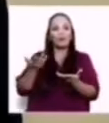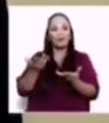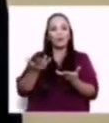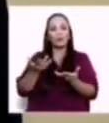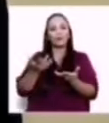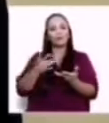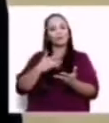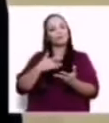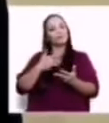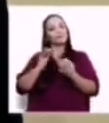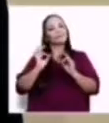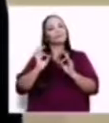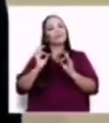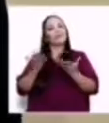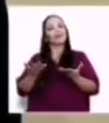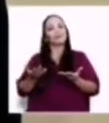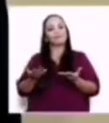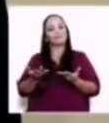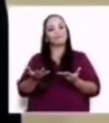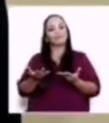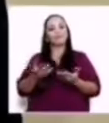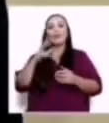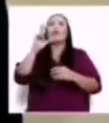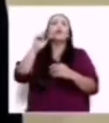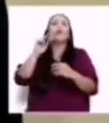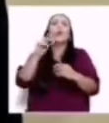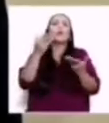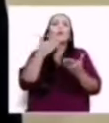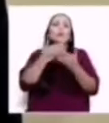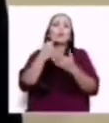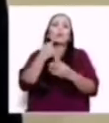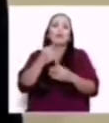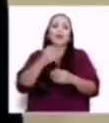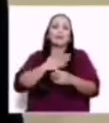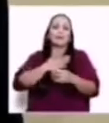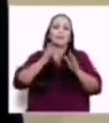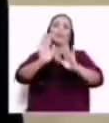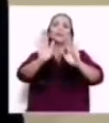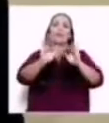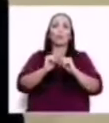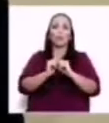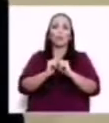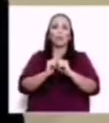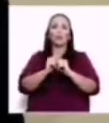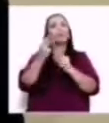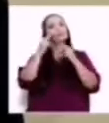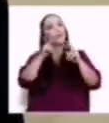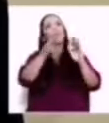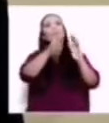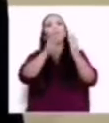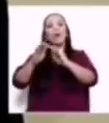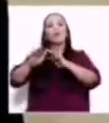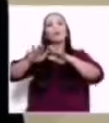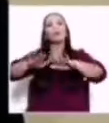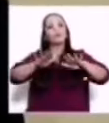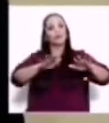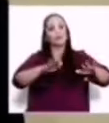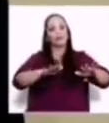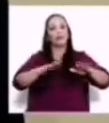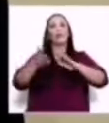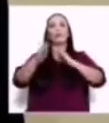eso me hace sentir muy bien, no por lo que digan de mí, sino porque el pueblo está tranquilo con esperanza,